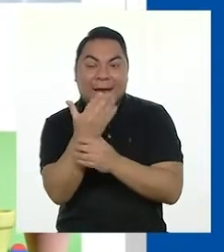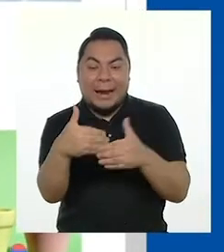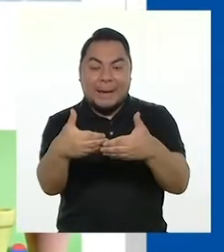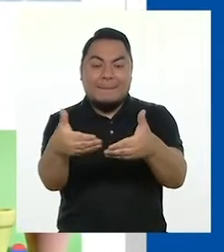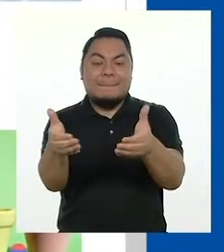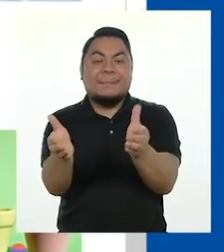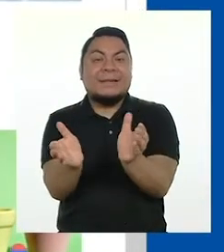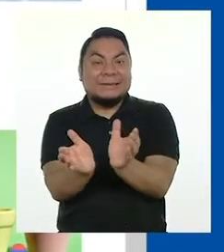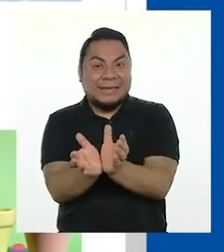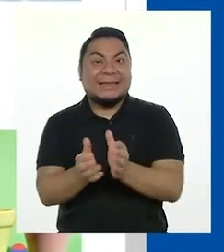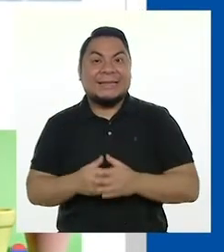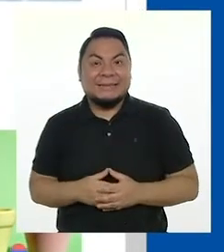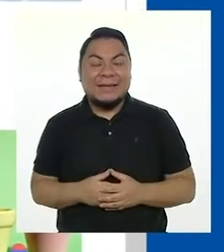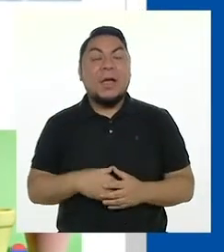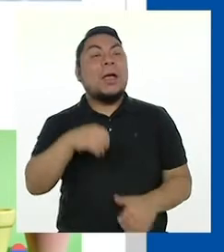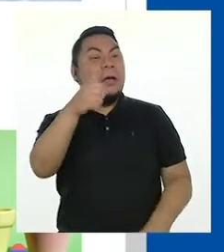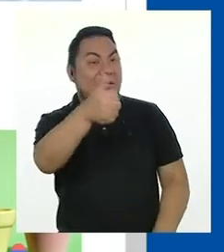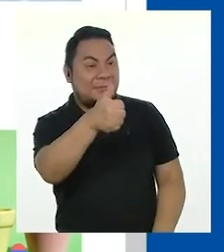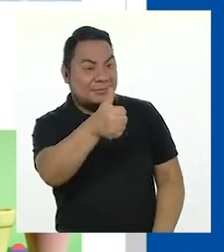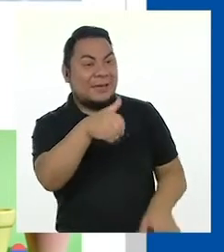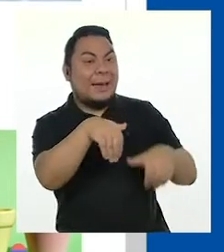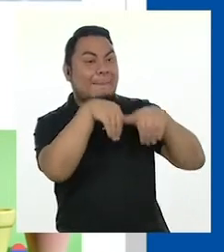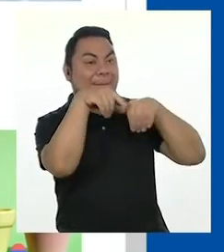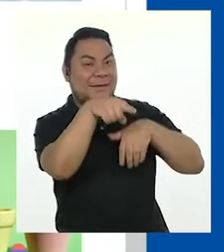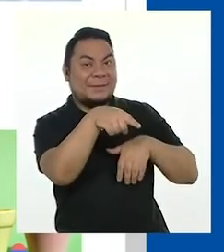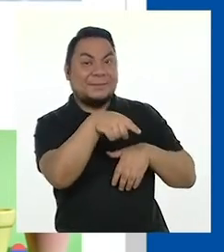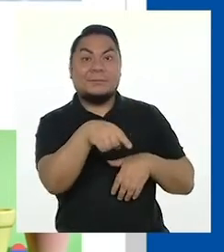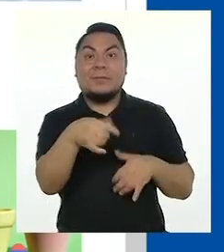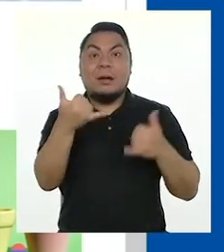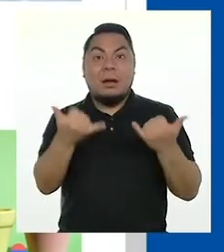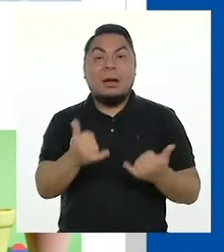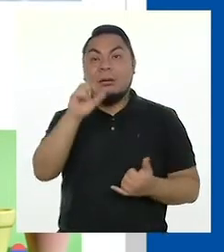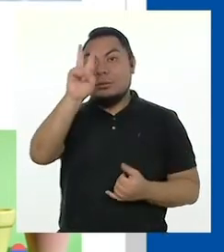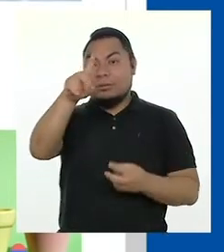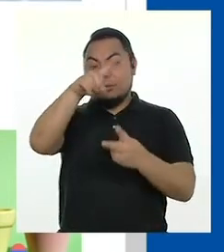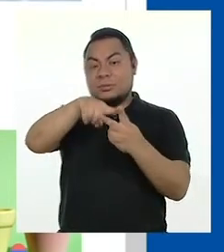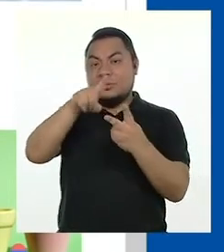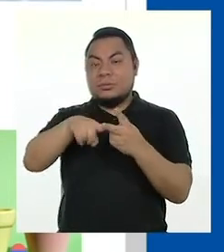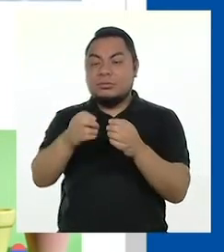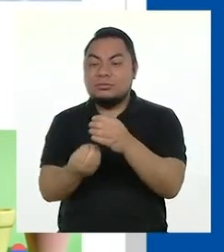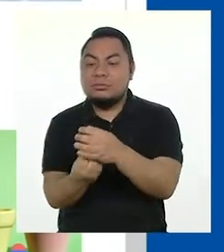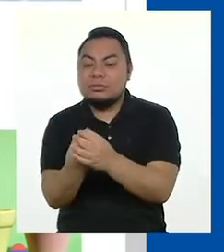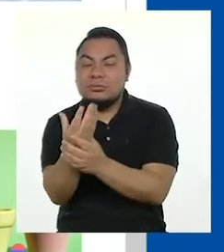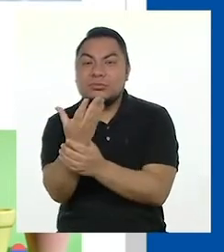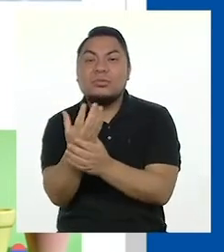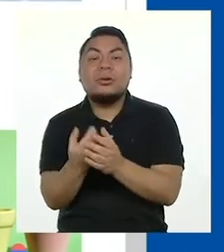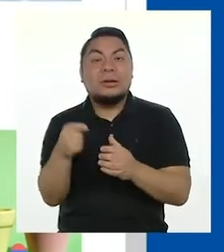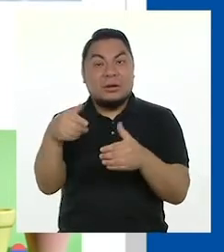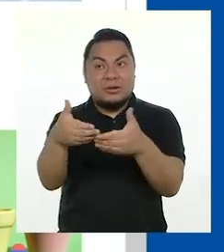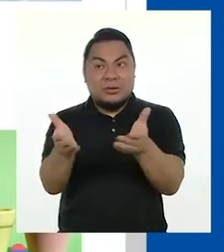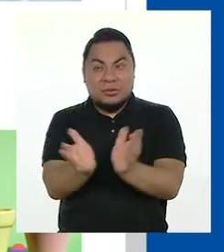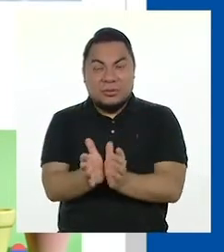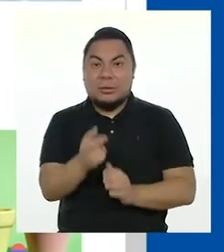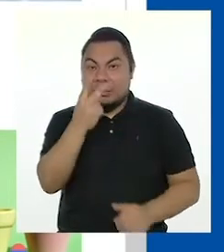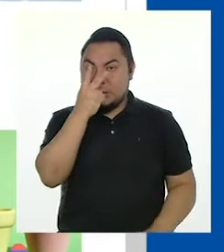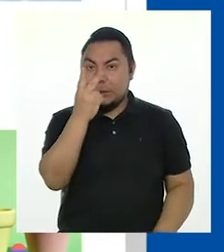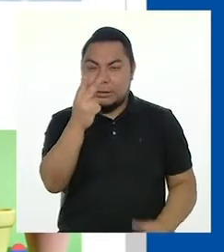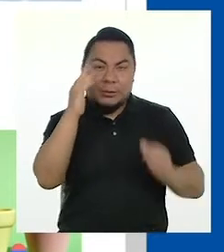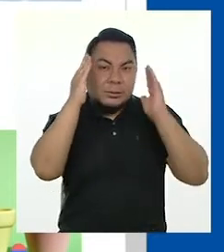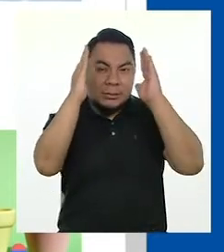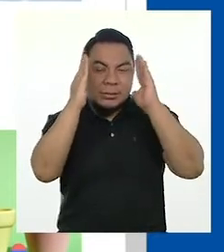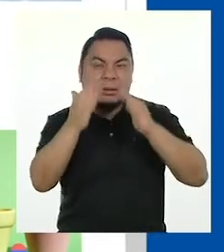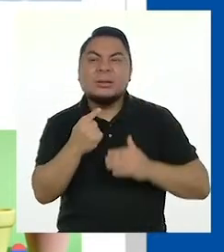macetas. Muy bien, Chancay. Mira, hay dos formas de cultivar los vegetales. Observa con atención